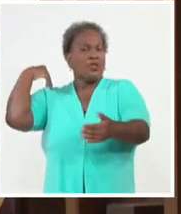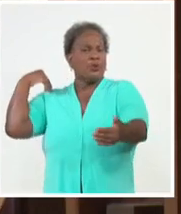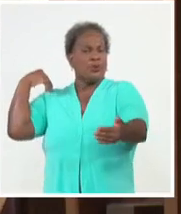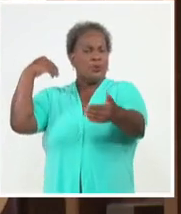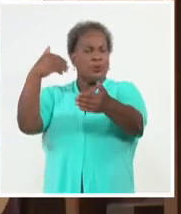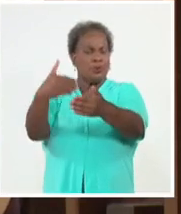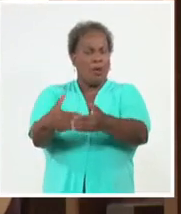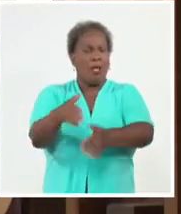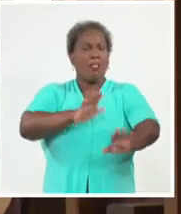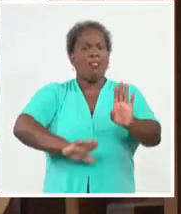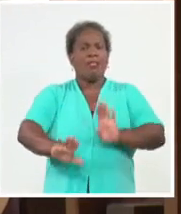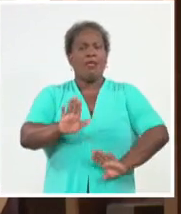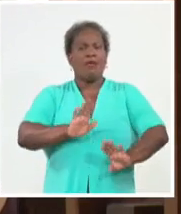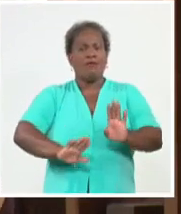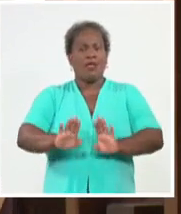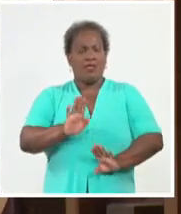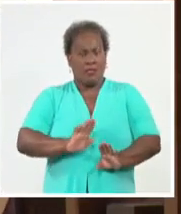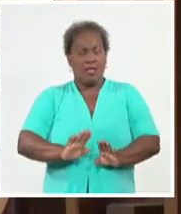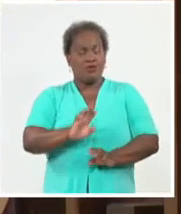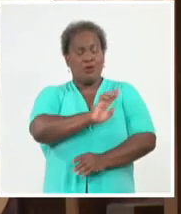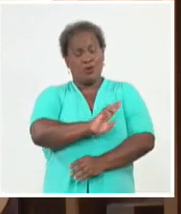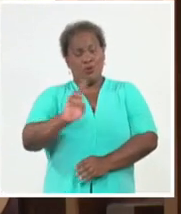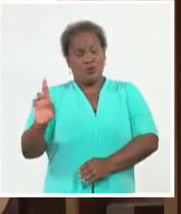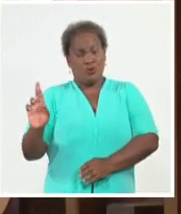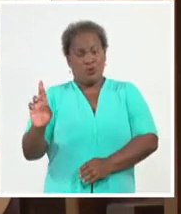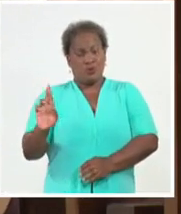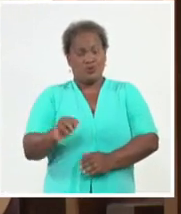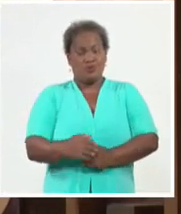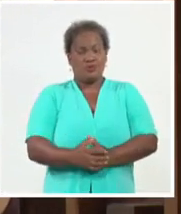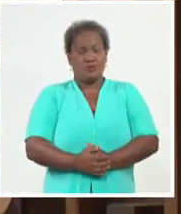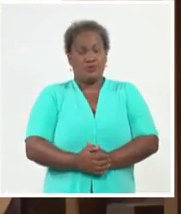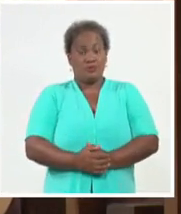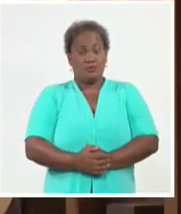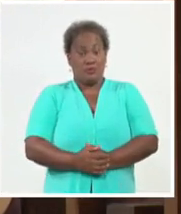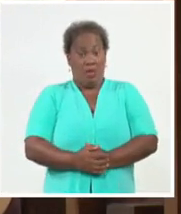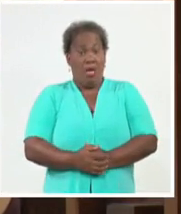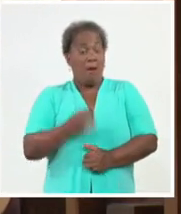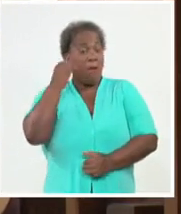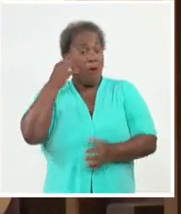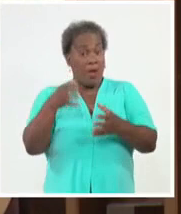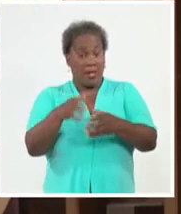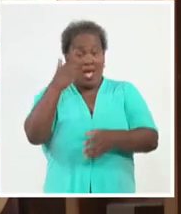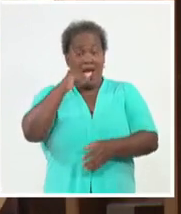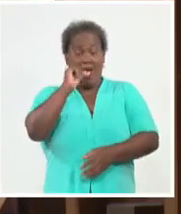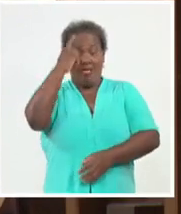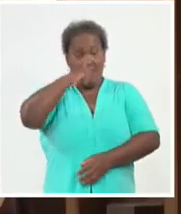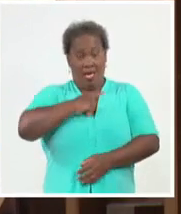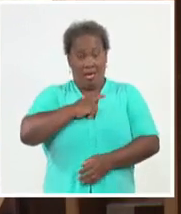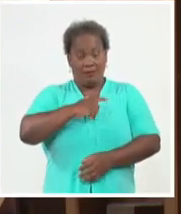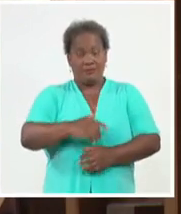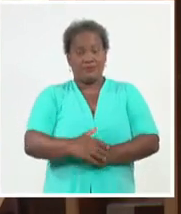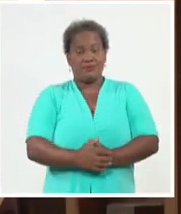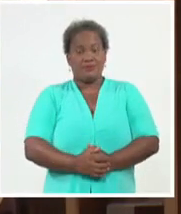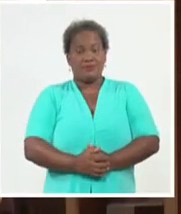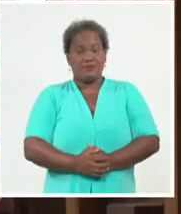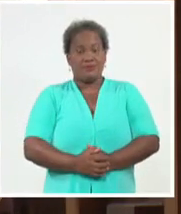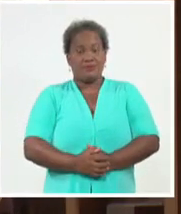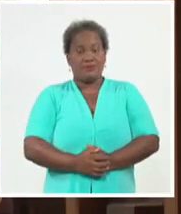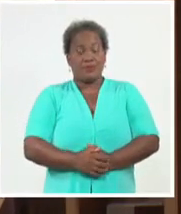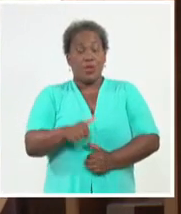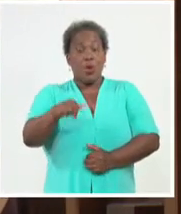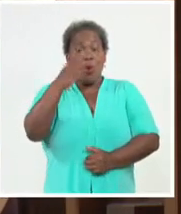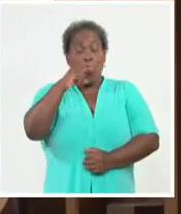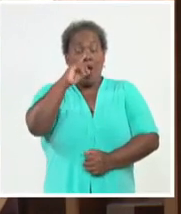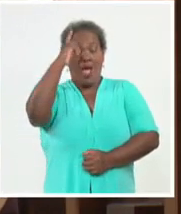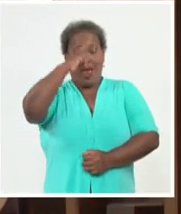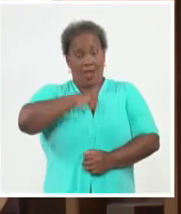defendiendo la obra de la revolución. Ellas son Ada Bella Acosta Pompa, Juana